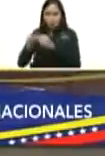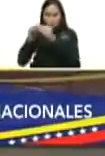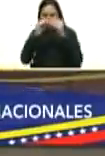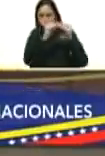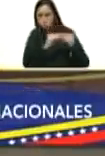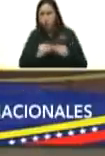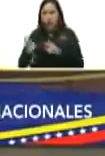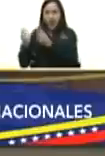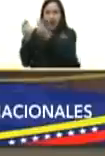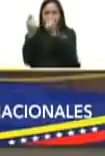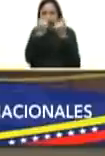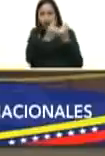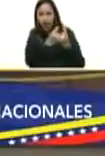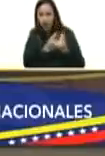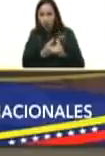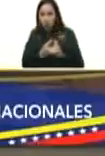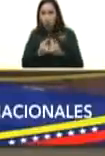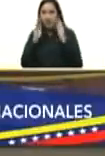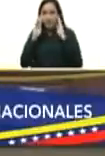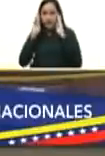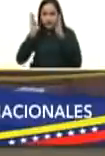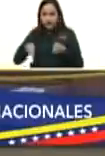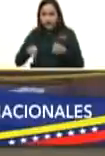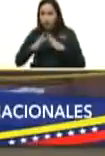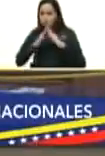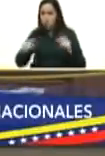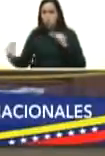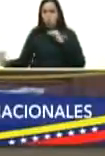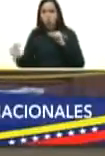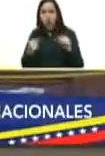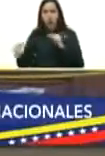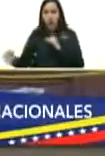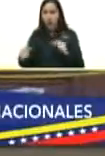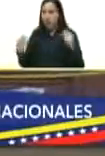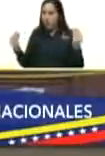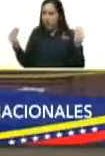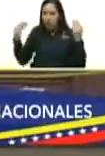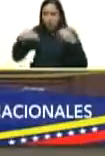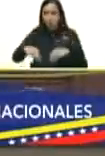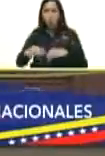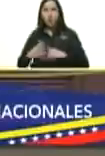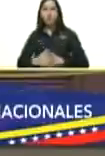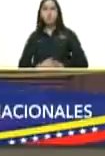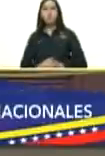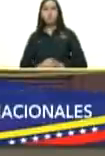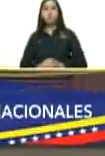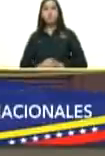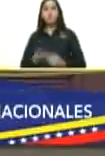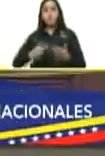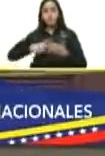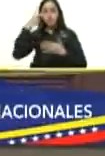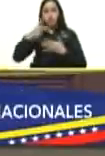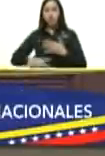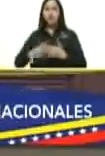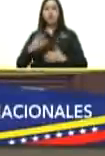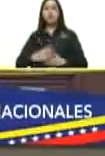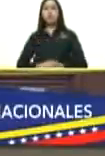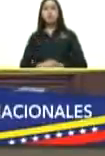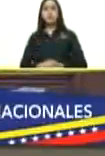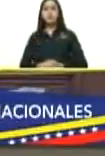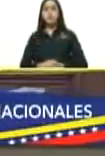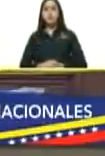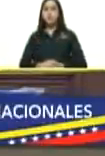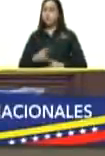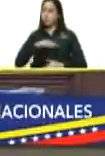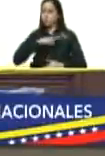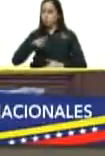la economía en el centro de las conversaciones las negociaciones y los planes y